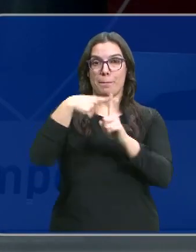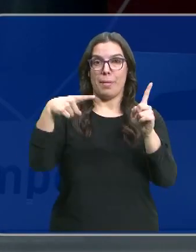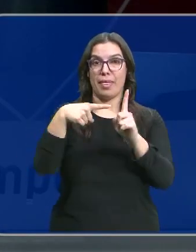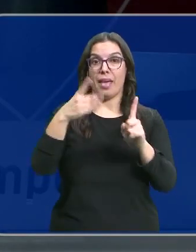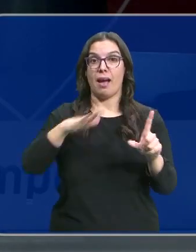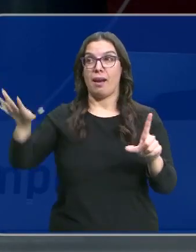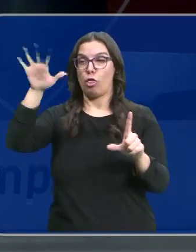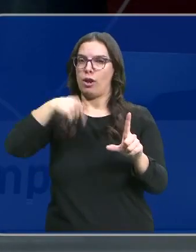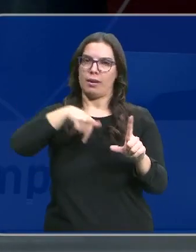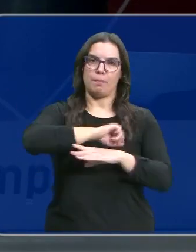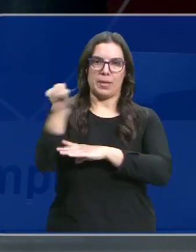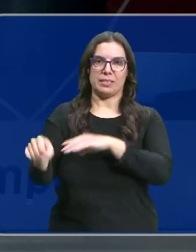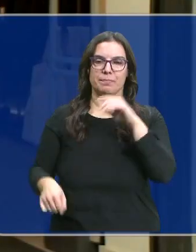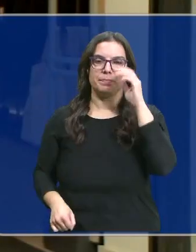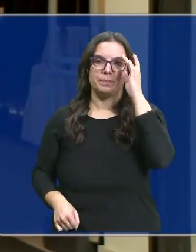prevista a nivel nacional.